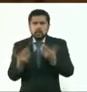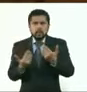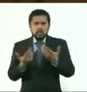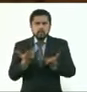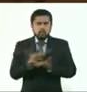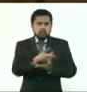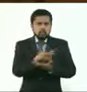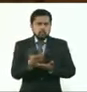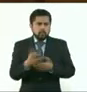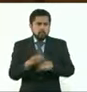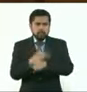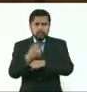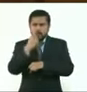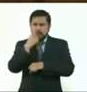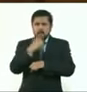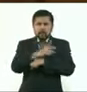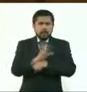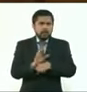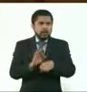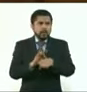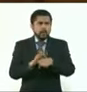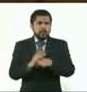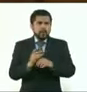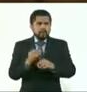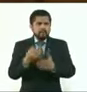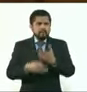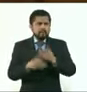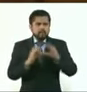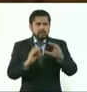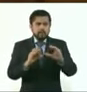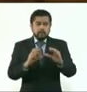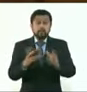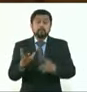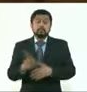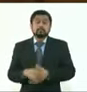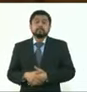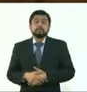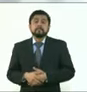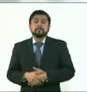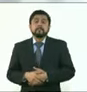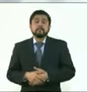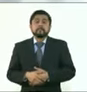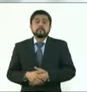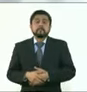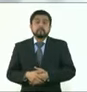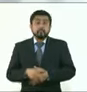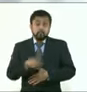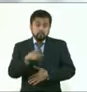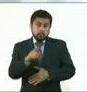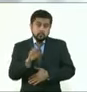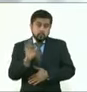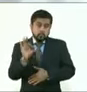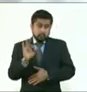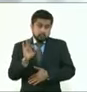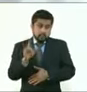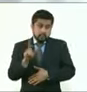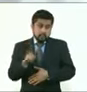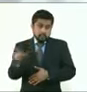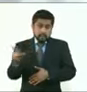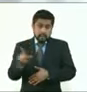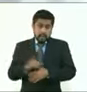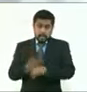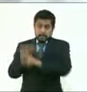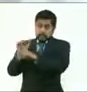contacto. Entonces, preguntarle qué medidas se deberían tomar al respecto. Si quieren, le planteamos al director del metro que